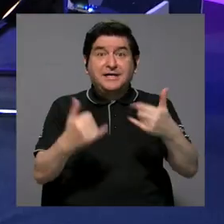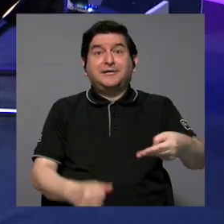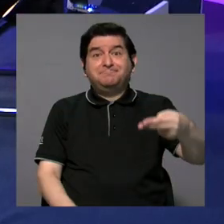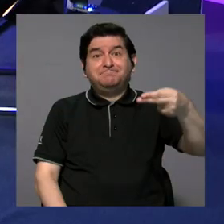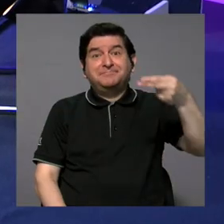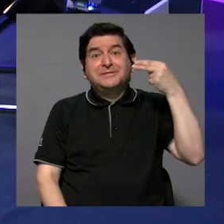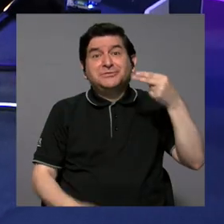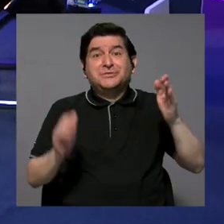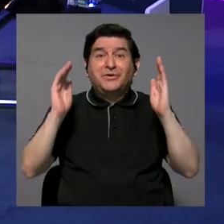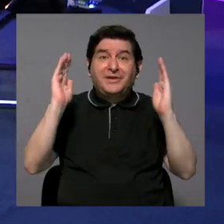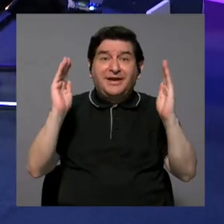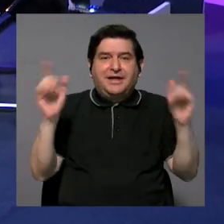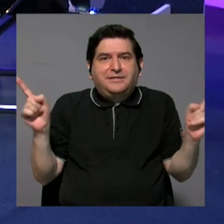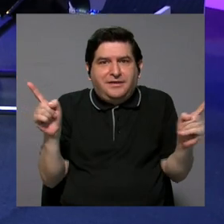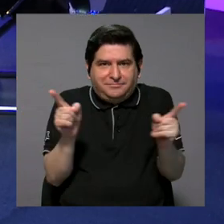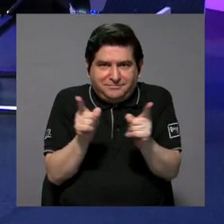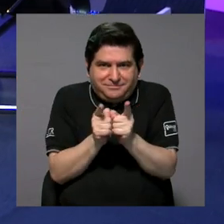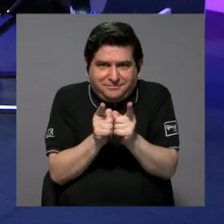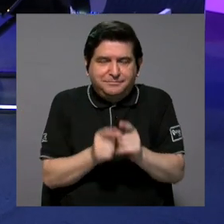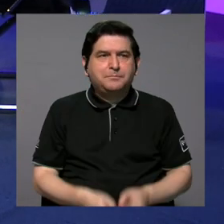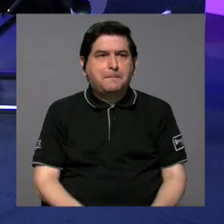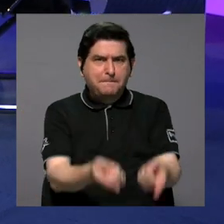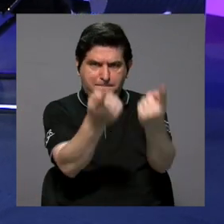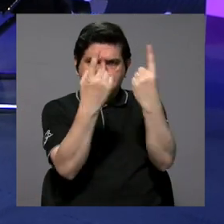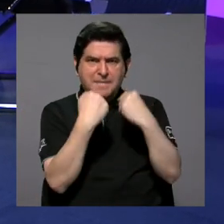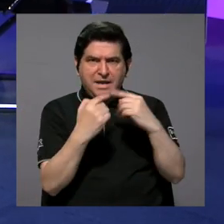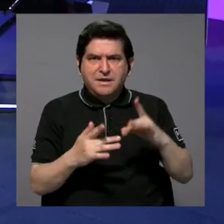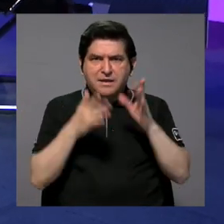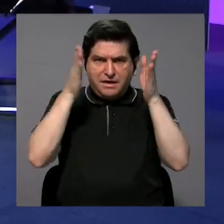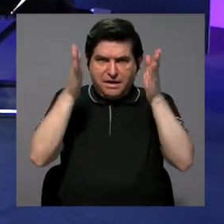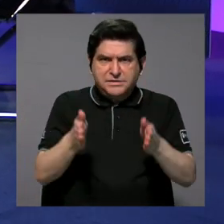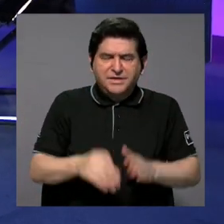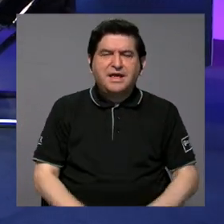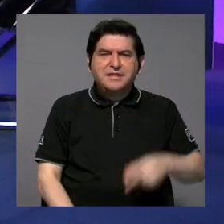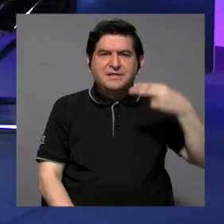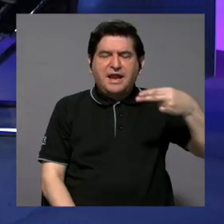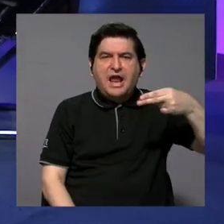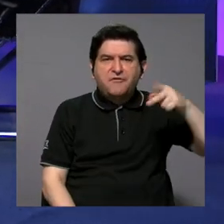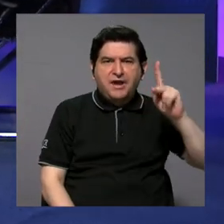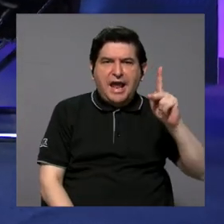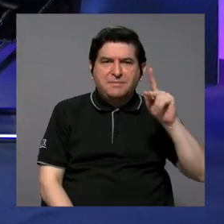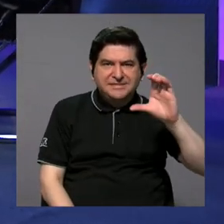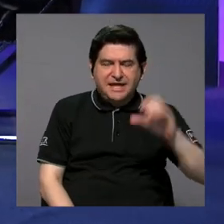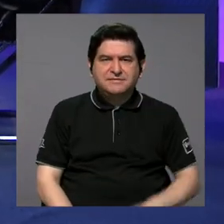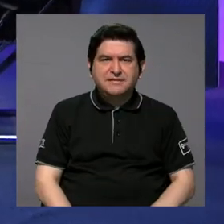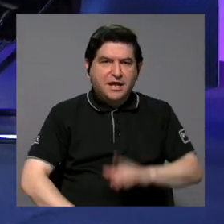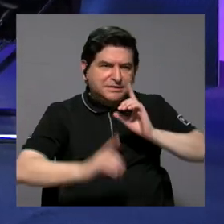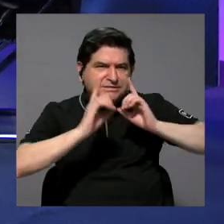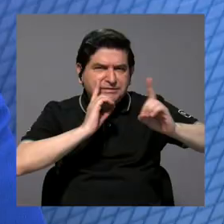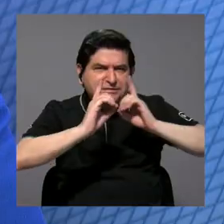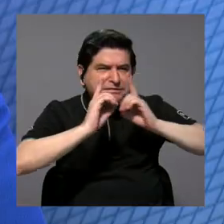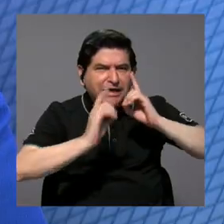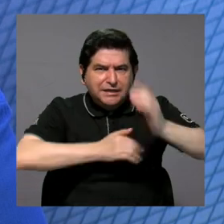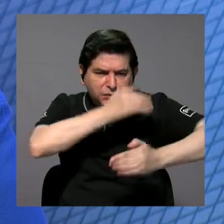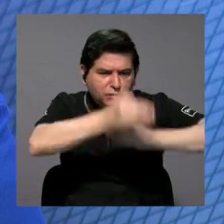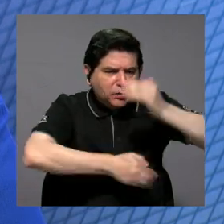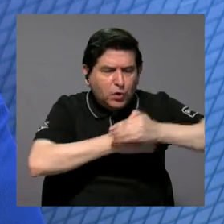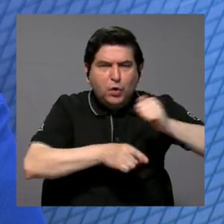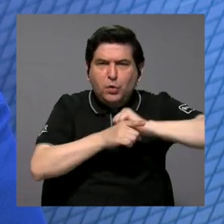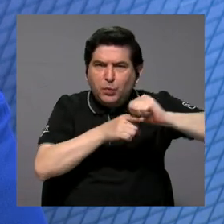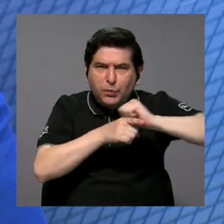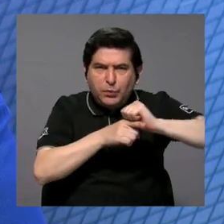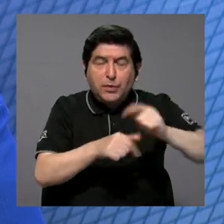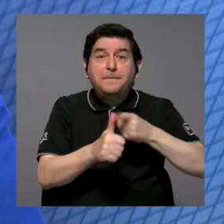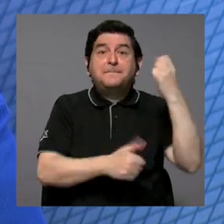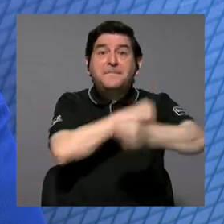larga, corta, se vinieron los especialistas del Henry Kemp Center y empezamos un diálogo y un proceso de capacitación. El